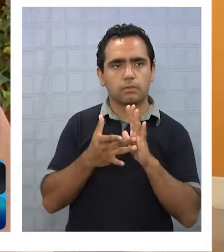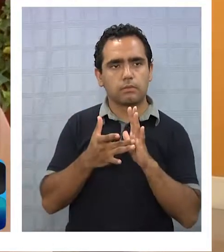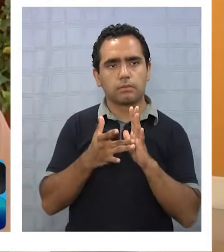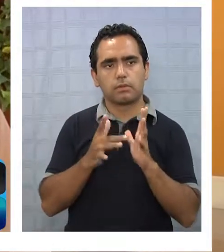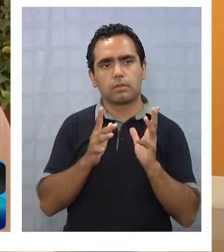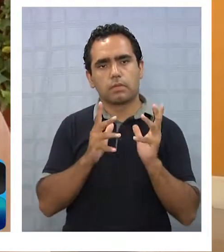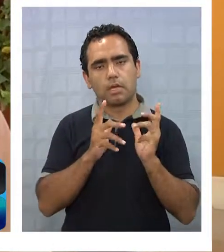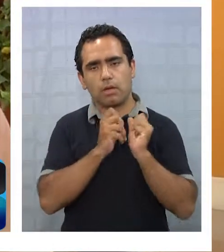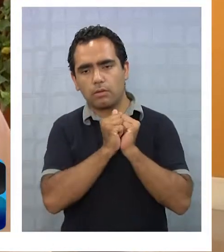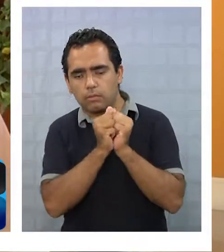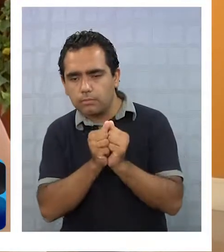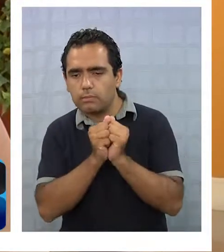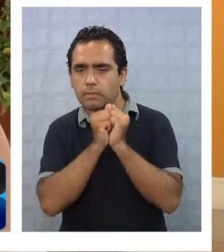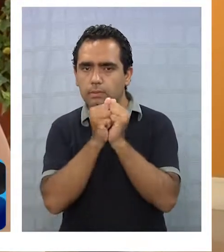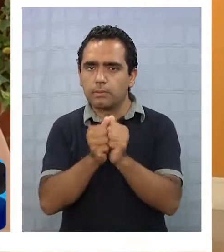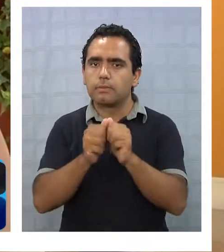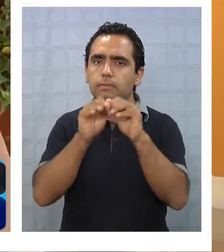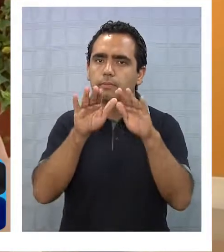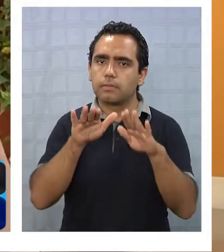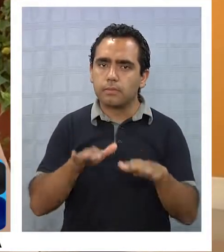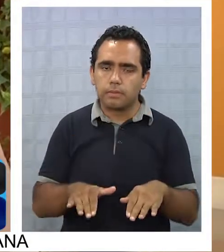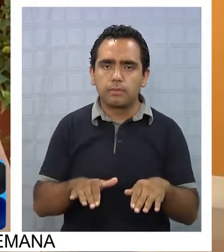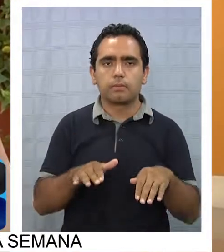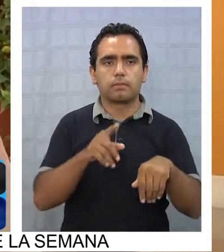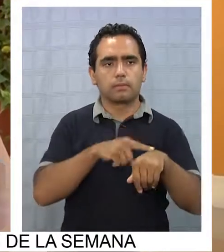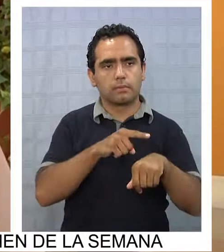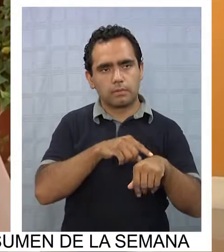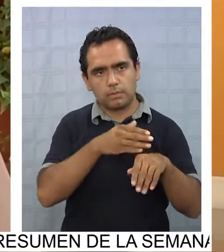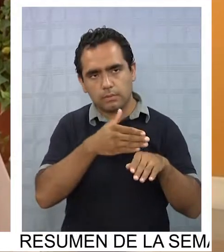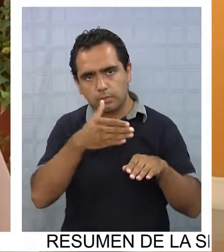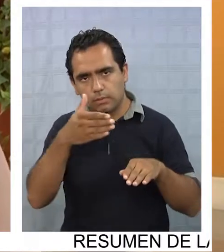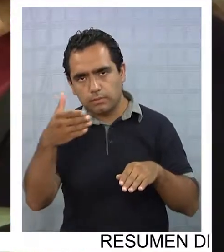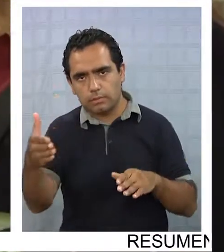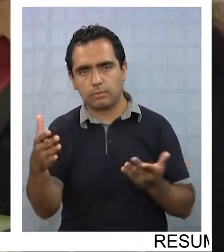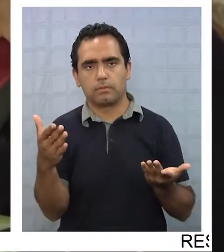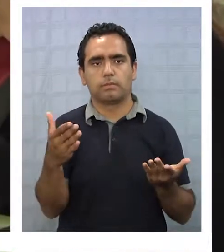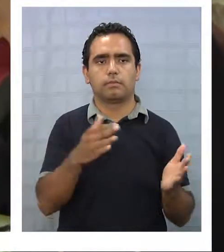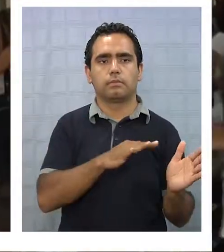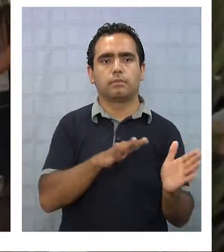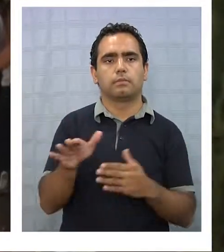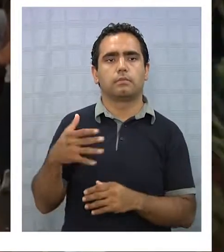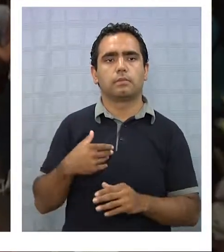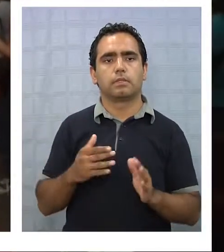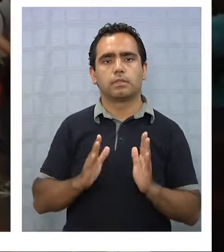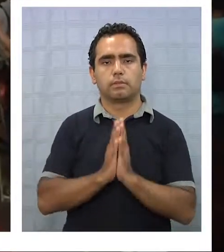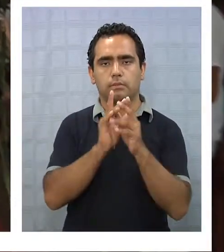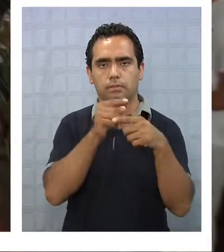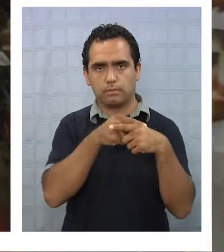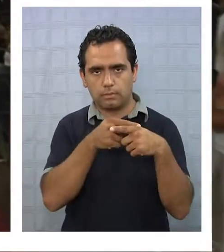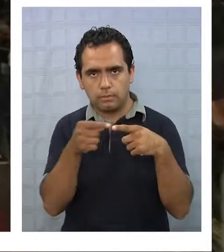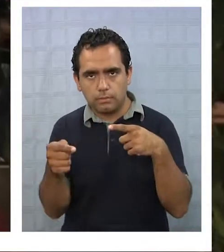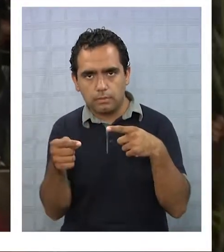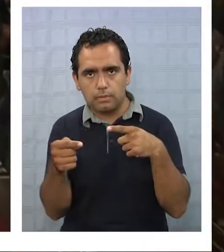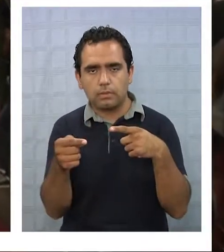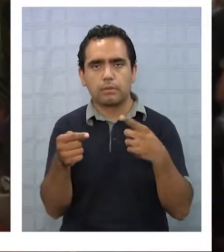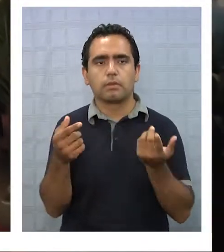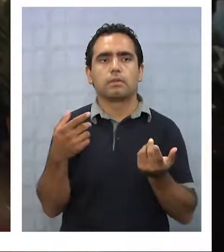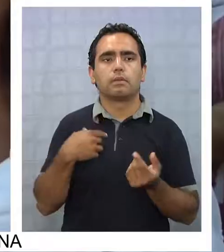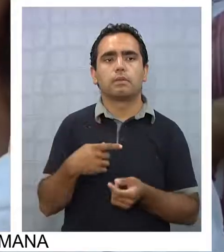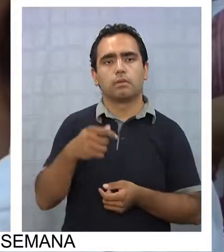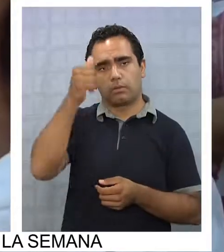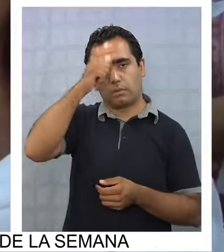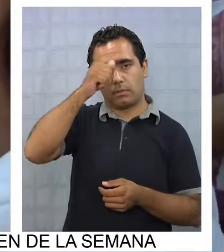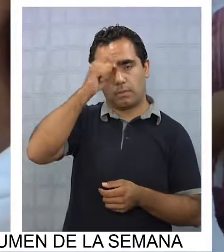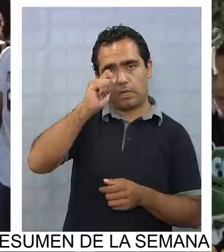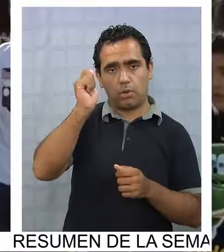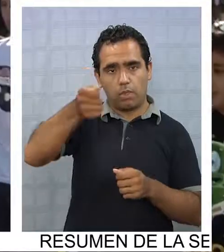en los diferentes momentos de las celebraciones del misterio pascual. La Semana Santa comienza con el Domingo de Ramos,